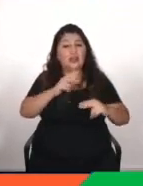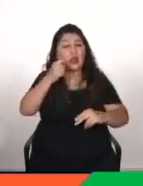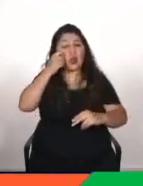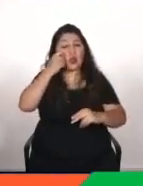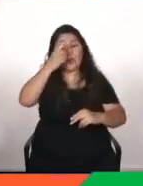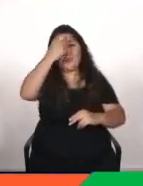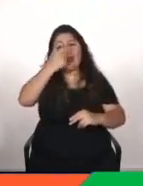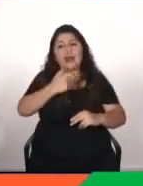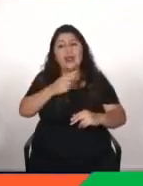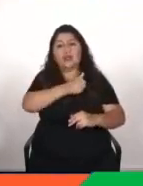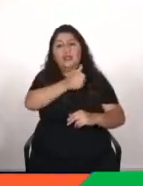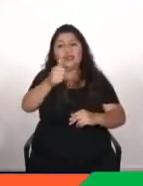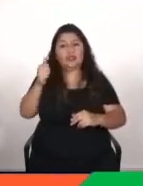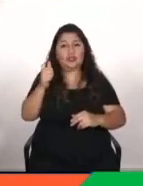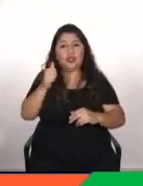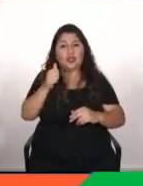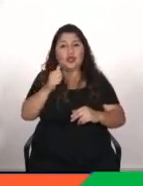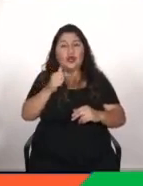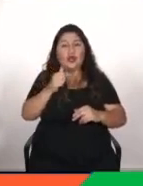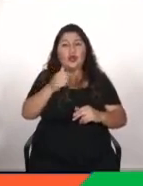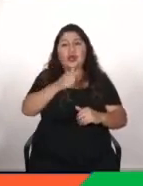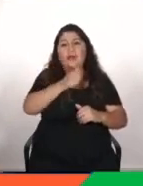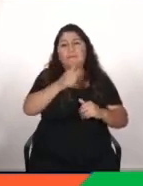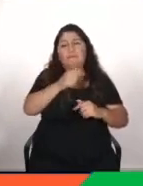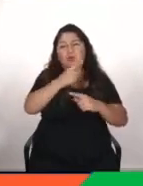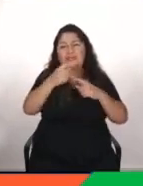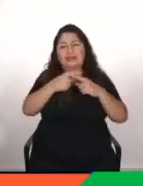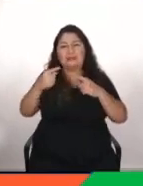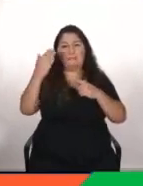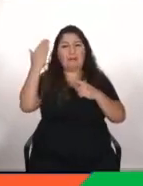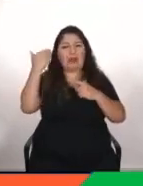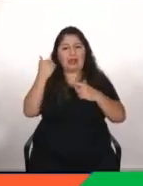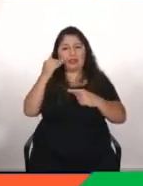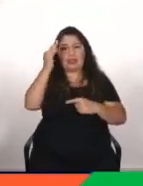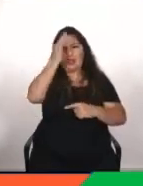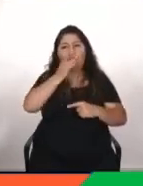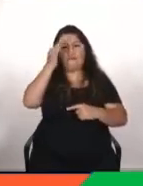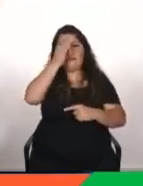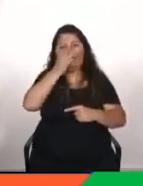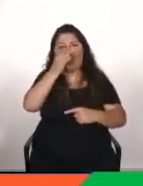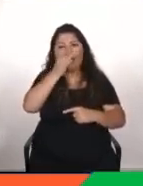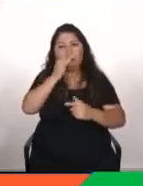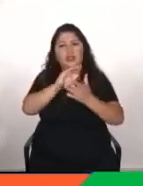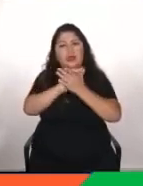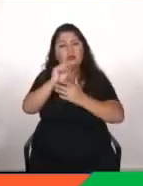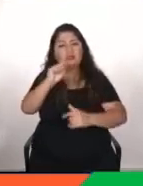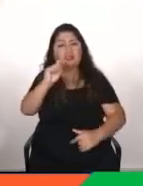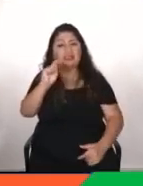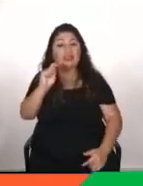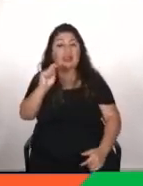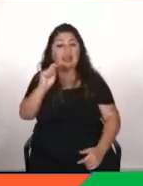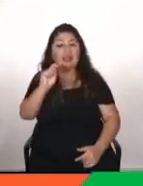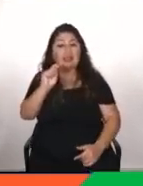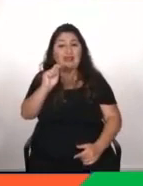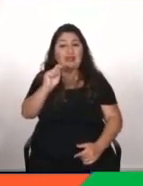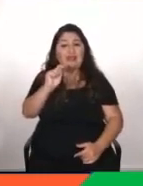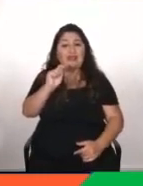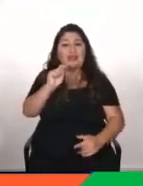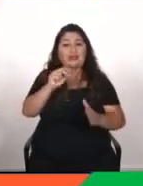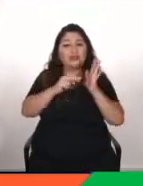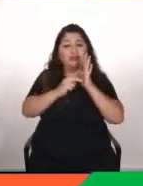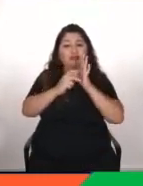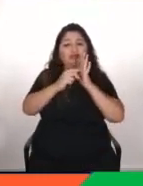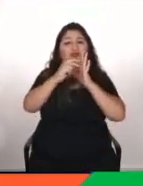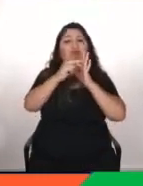sociedad y en ese sentido pues hace una semana y pico Facebook sacó un chatbot que da un salto cualitativo en este área que llama